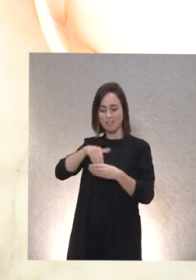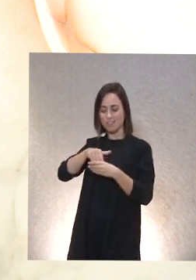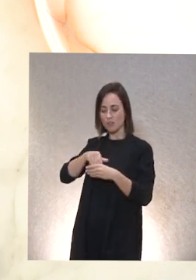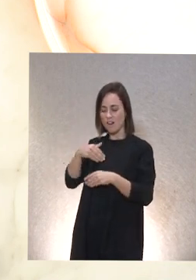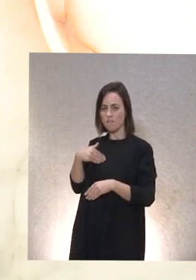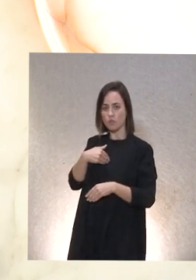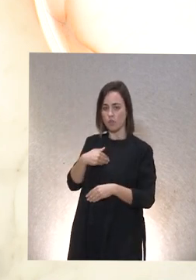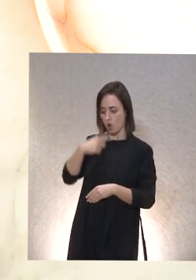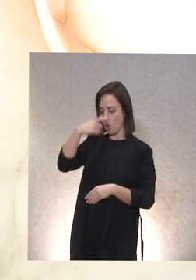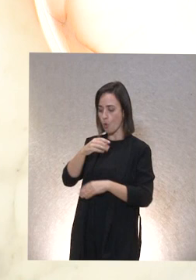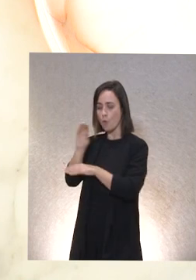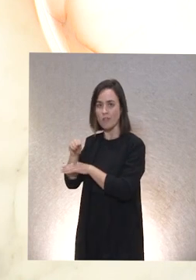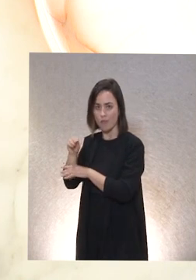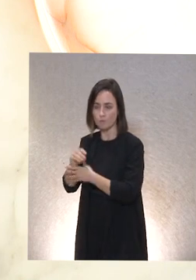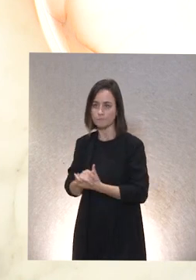de las personas ¿no?